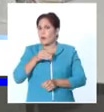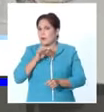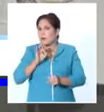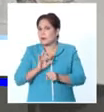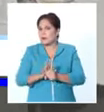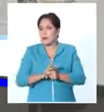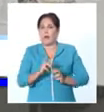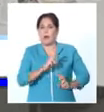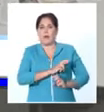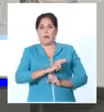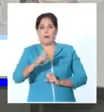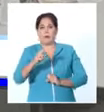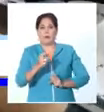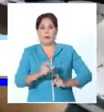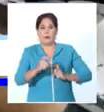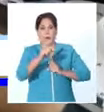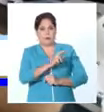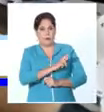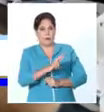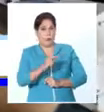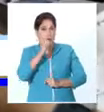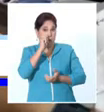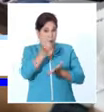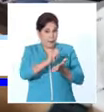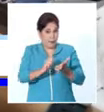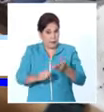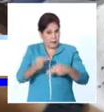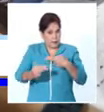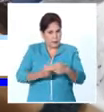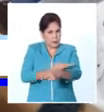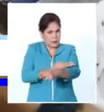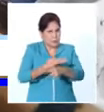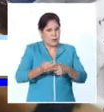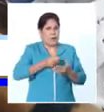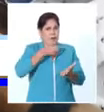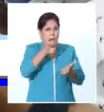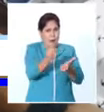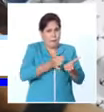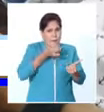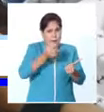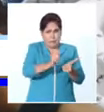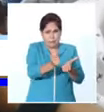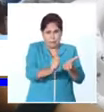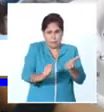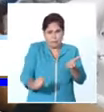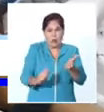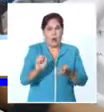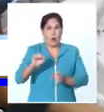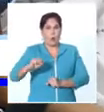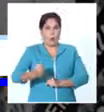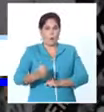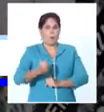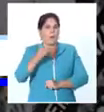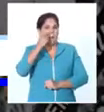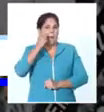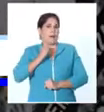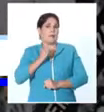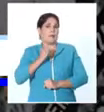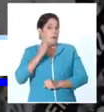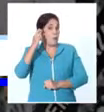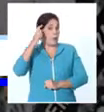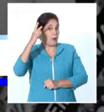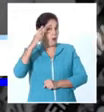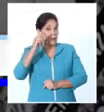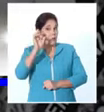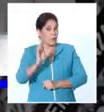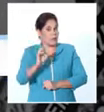revolución en Cuba. El autor recorre un periodo intenso y largo de la lucha contra la dictadura batistiana. Agradecemos el gesto de